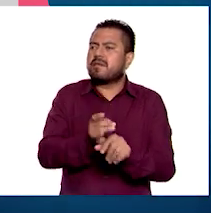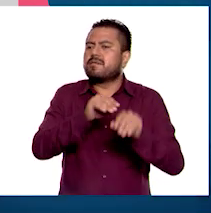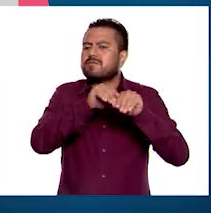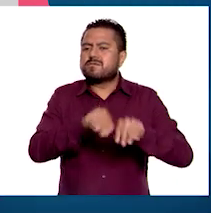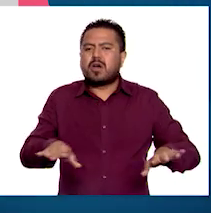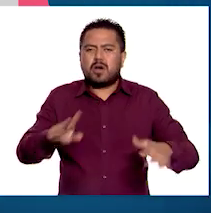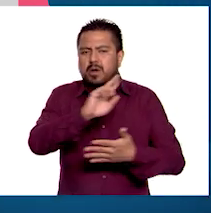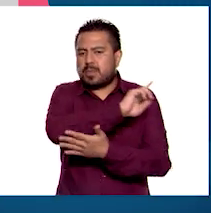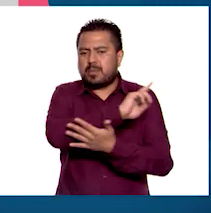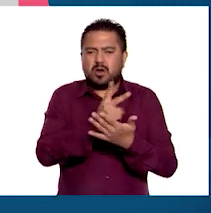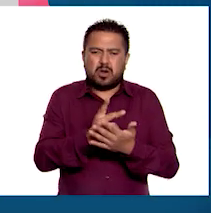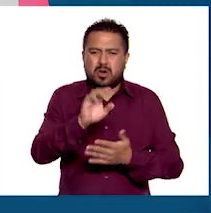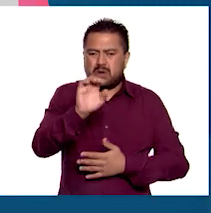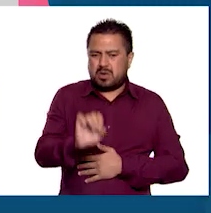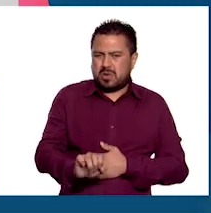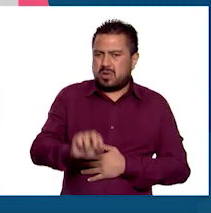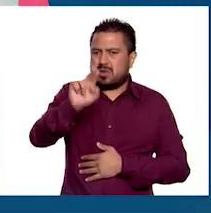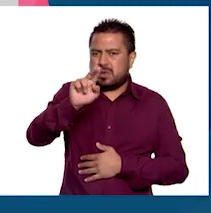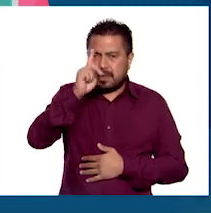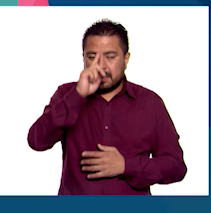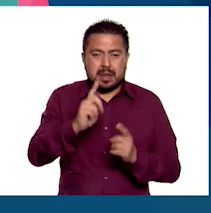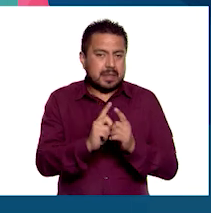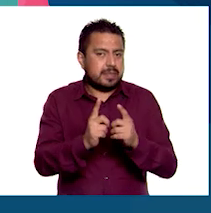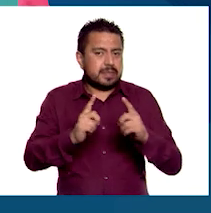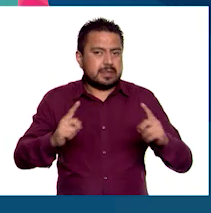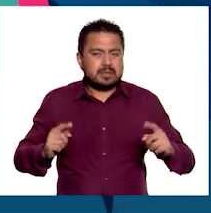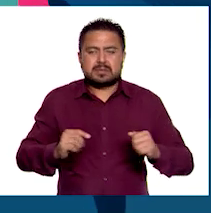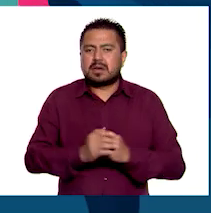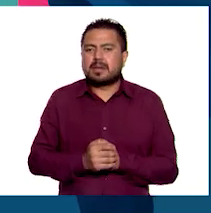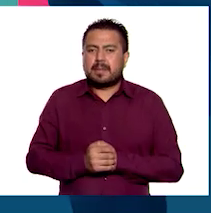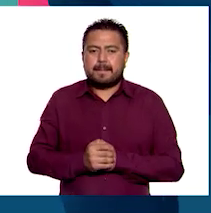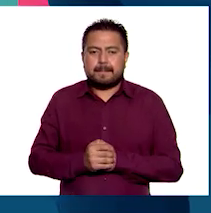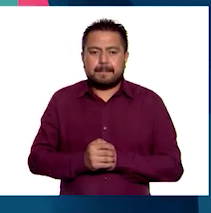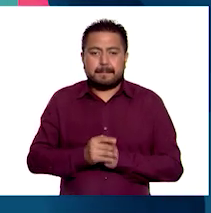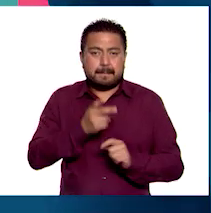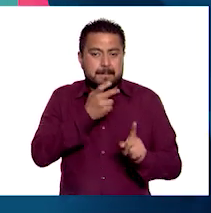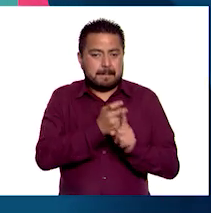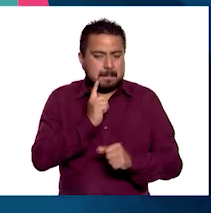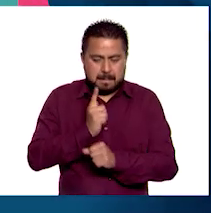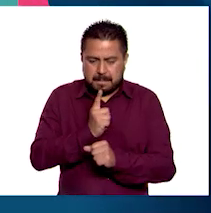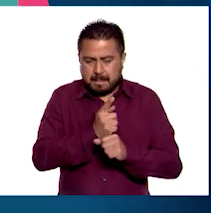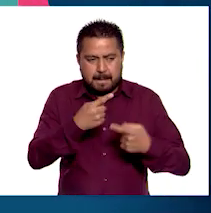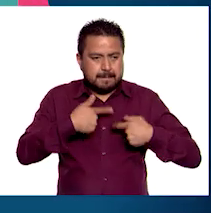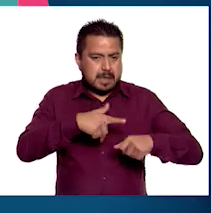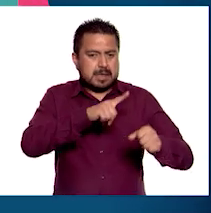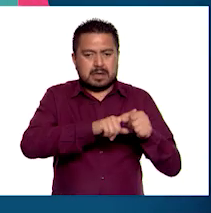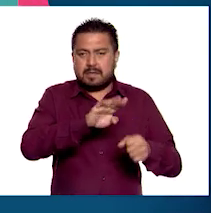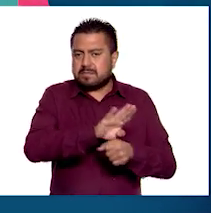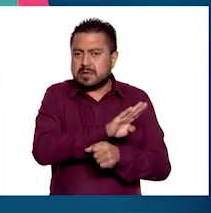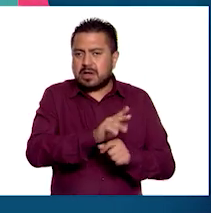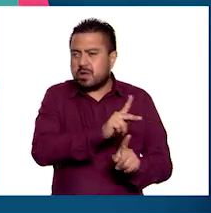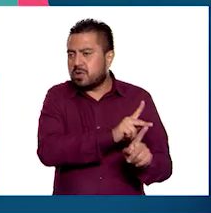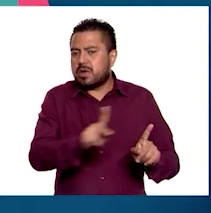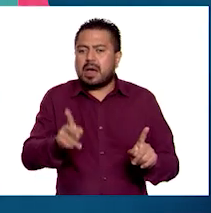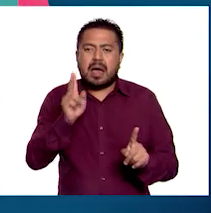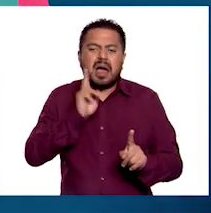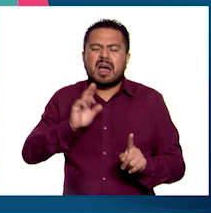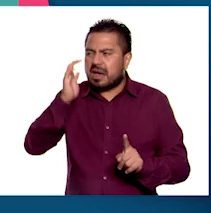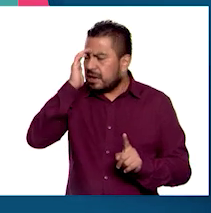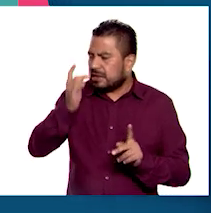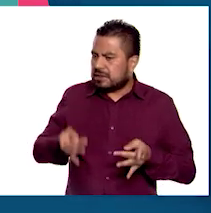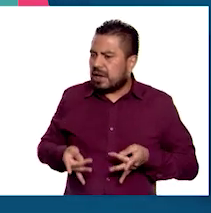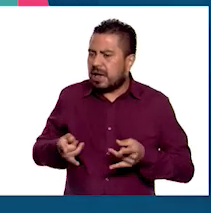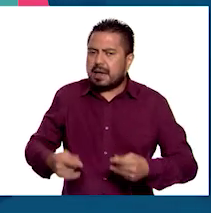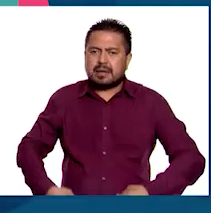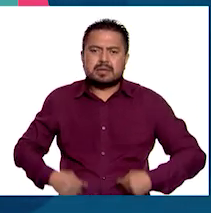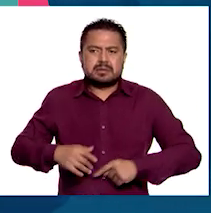del Programa de las Naciones Unidas para el Desarrollo. Mide el bienestar de las naciones al conocer si la calidad de vida de su